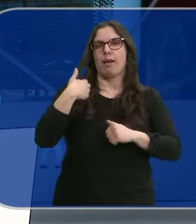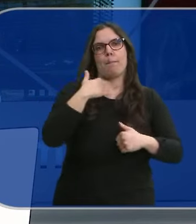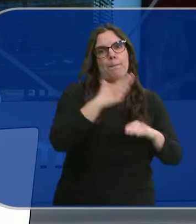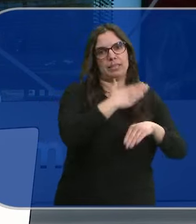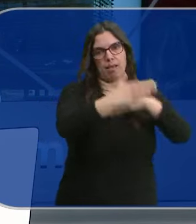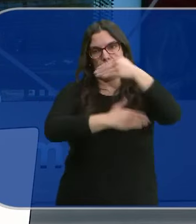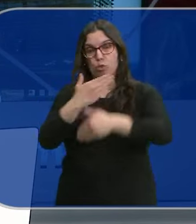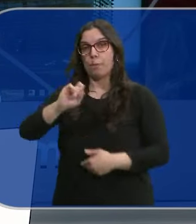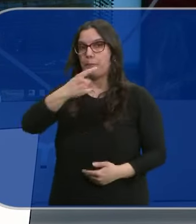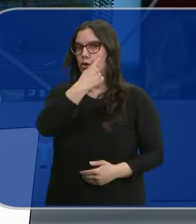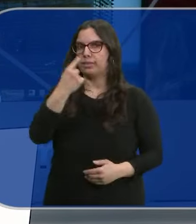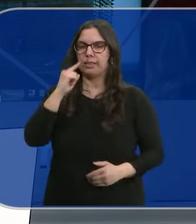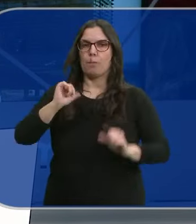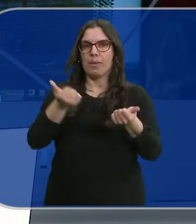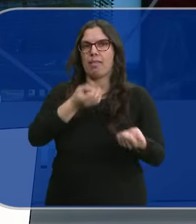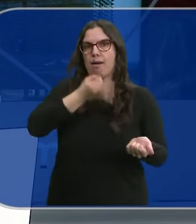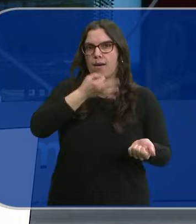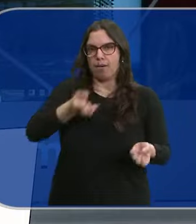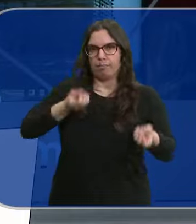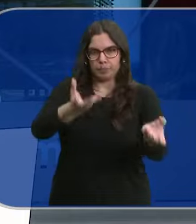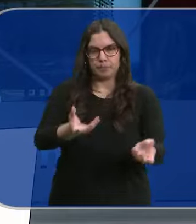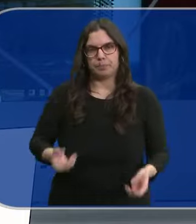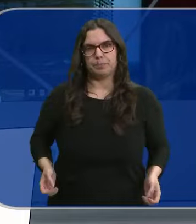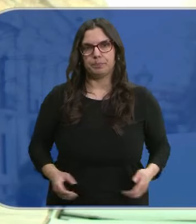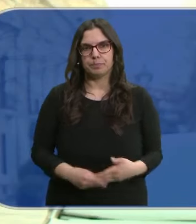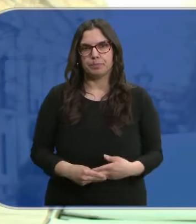momento y los primeros testigos han prestado declaración. Óscar García.